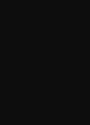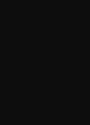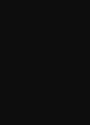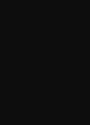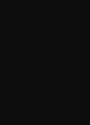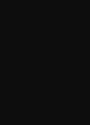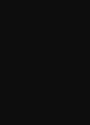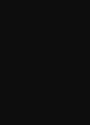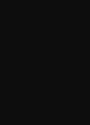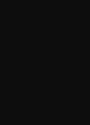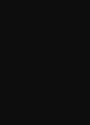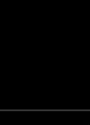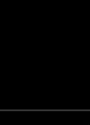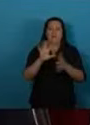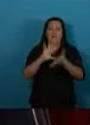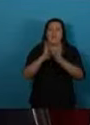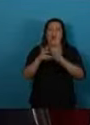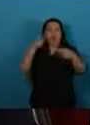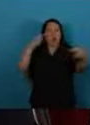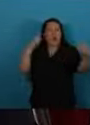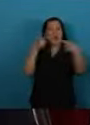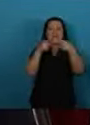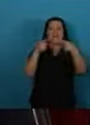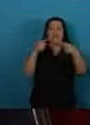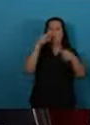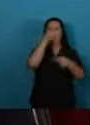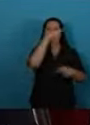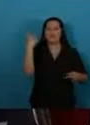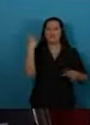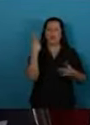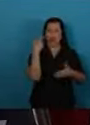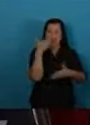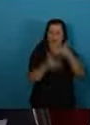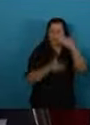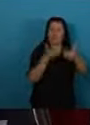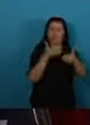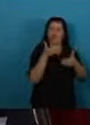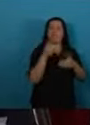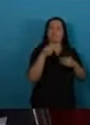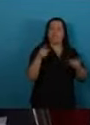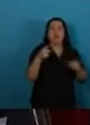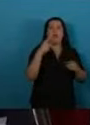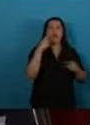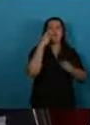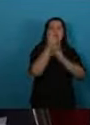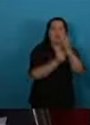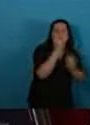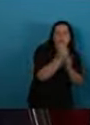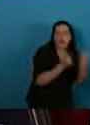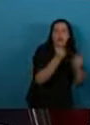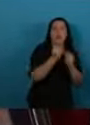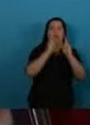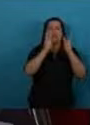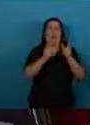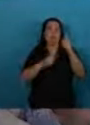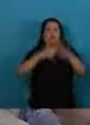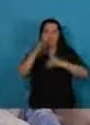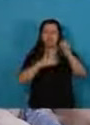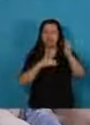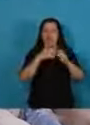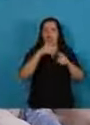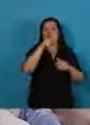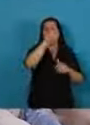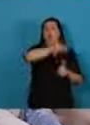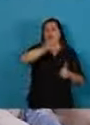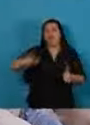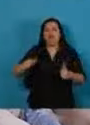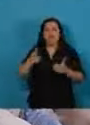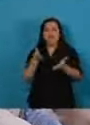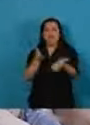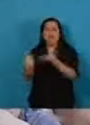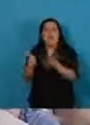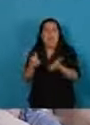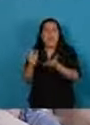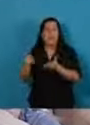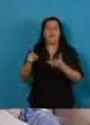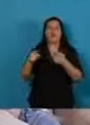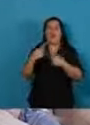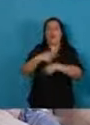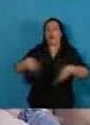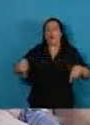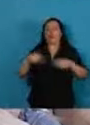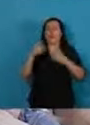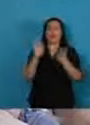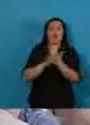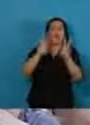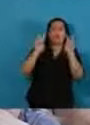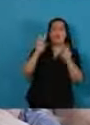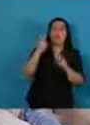industria, la industria manufacturera, los servicios basados en el conocimiento,